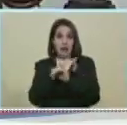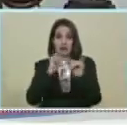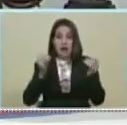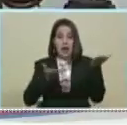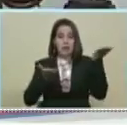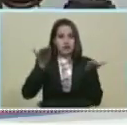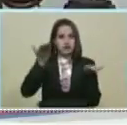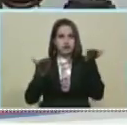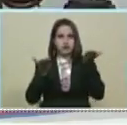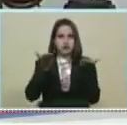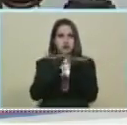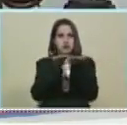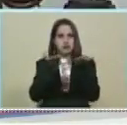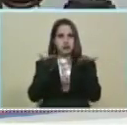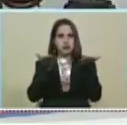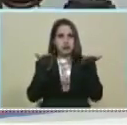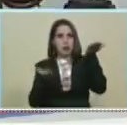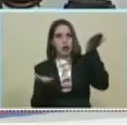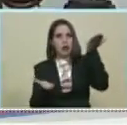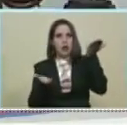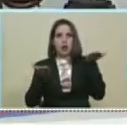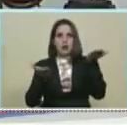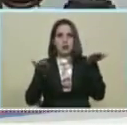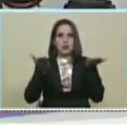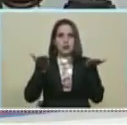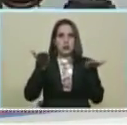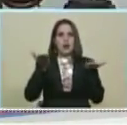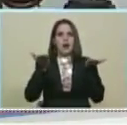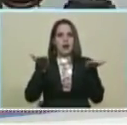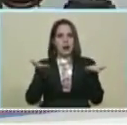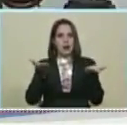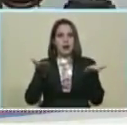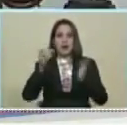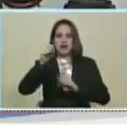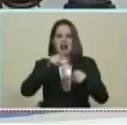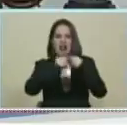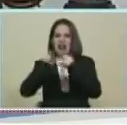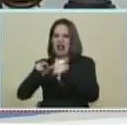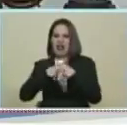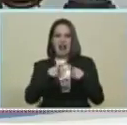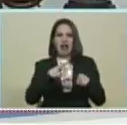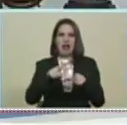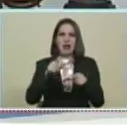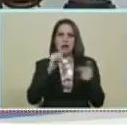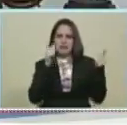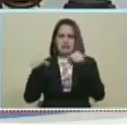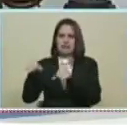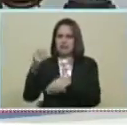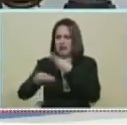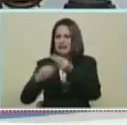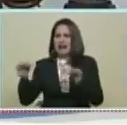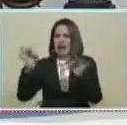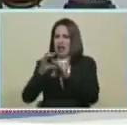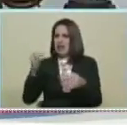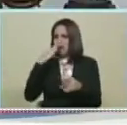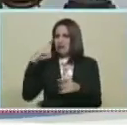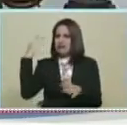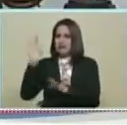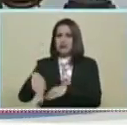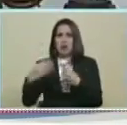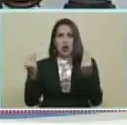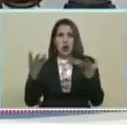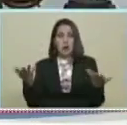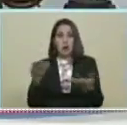equilibrio Esto es lo que Sale a criticar Algunos que nunca Han hecho nada Son unos incapaces Y sencillamente No